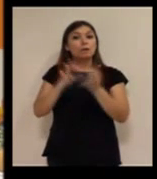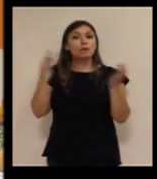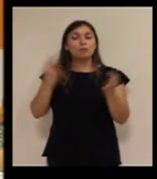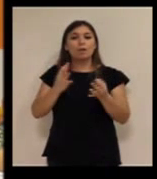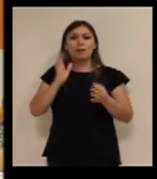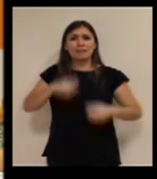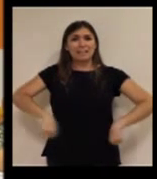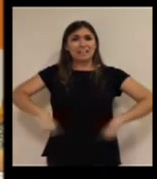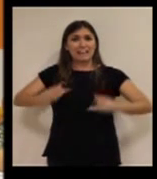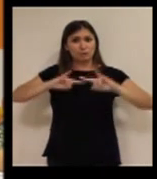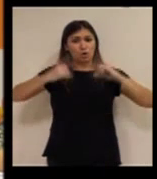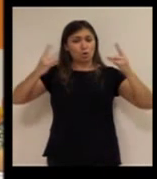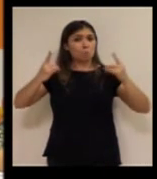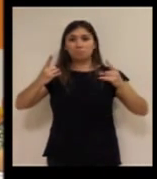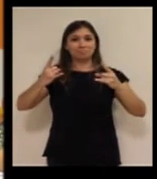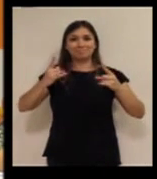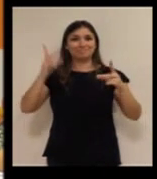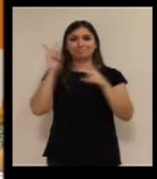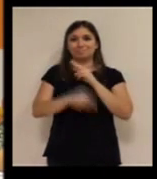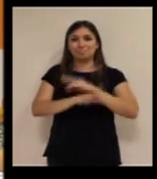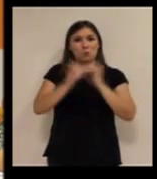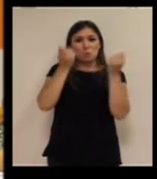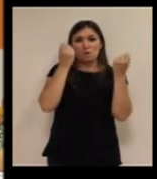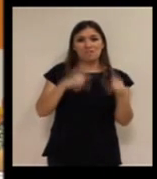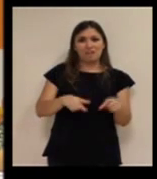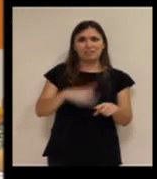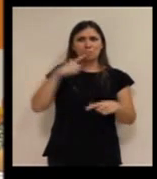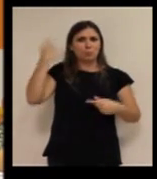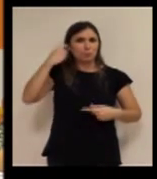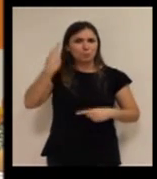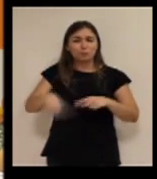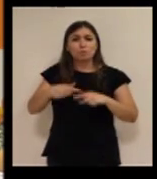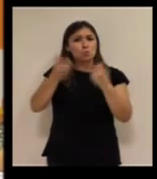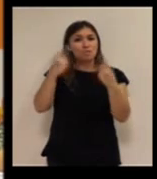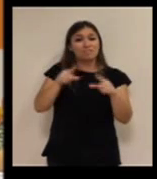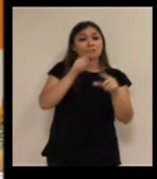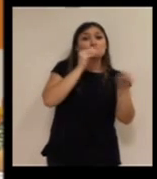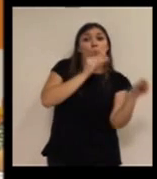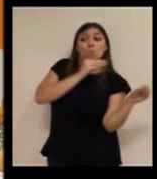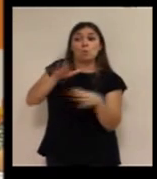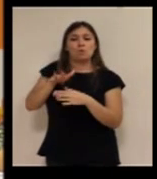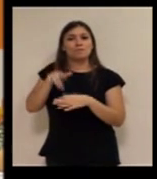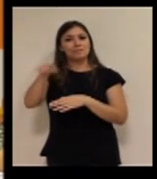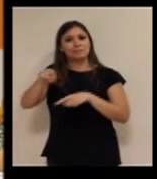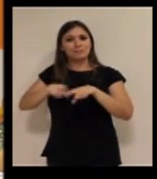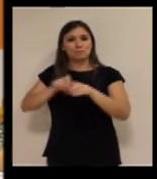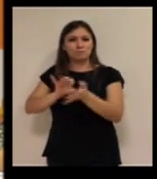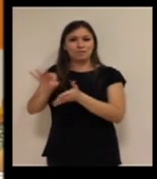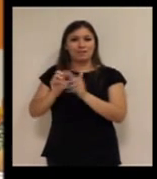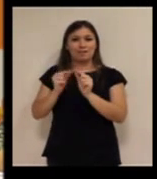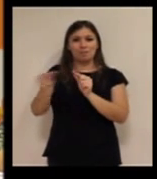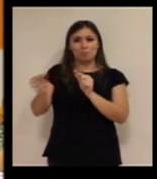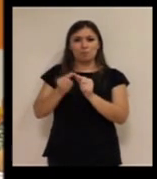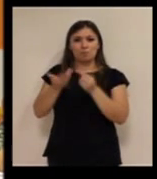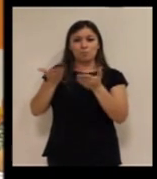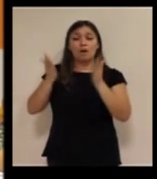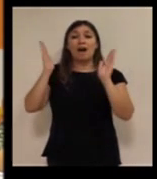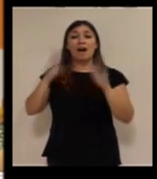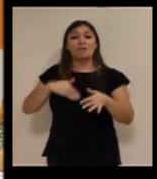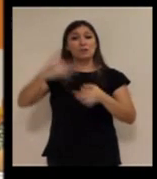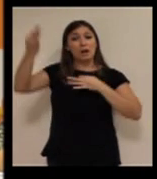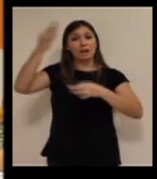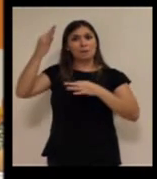gastos en otros recursos más costosos y se ha ido bajando un poco el nivel de